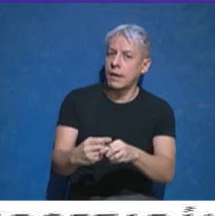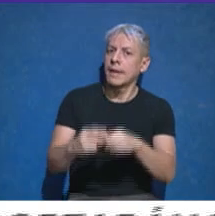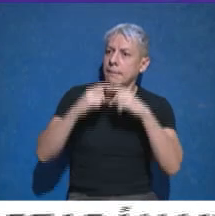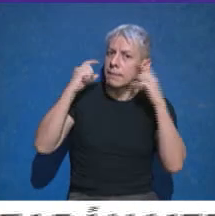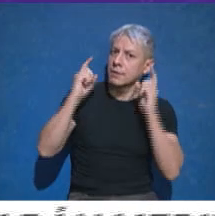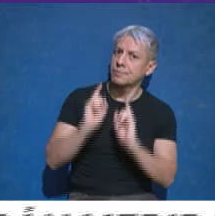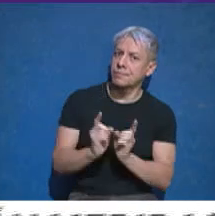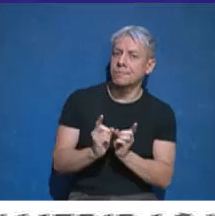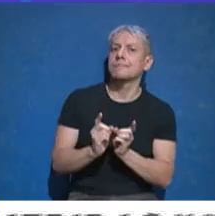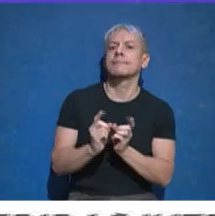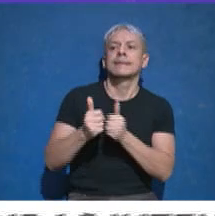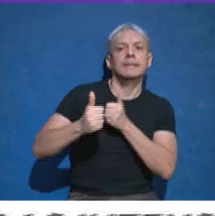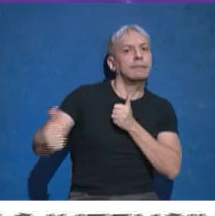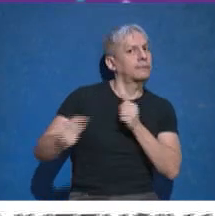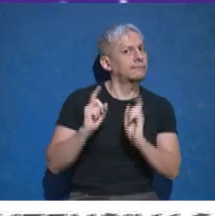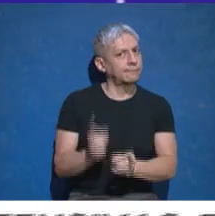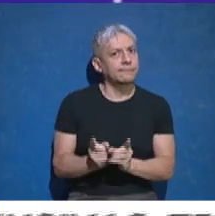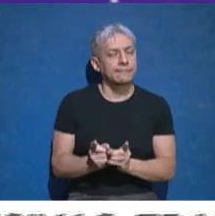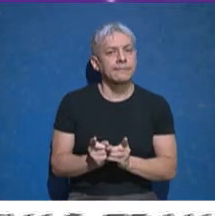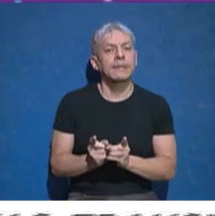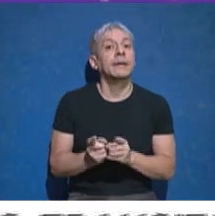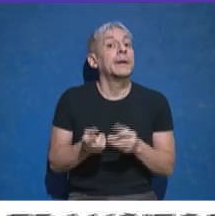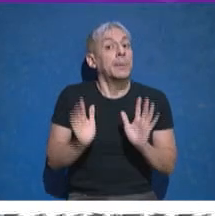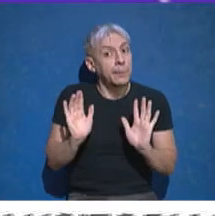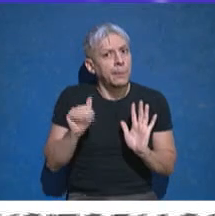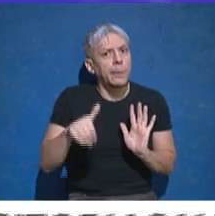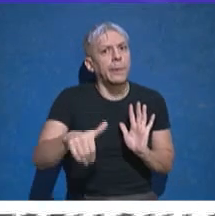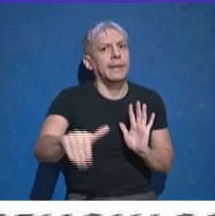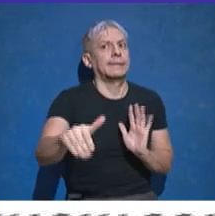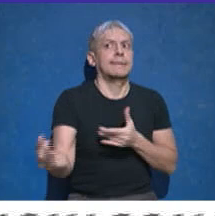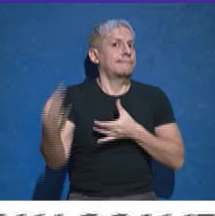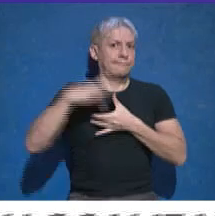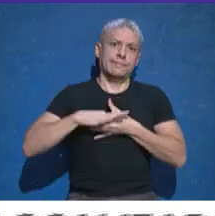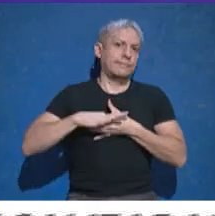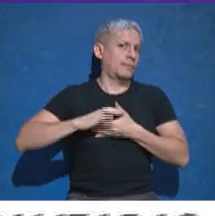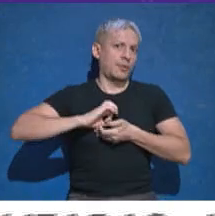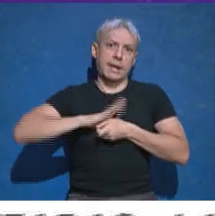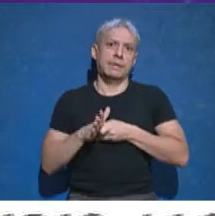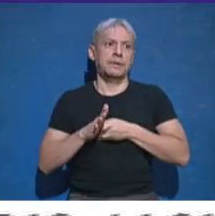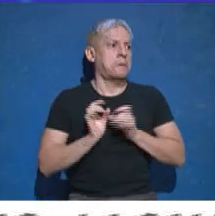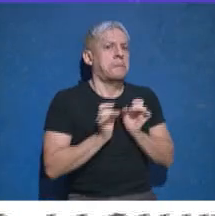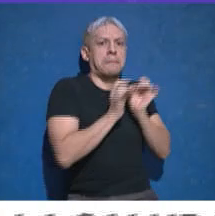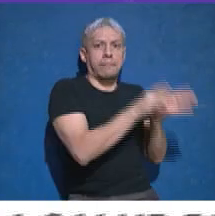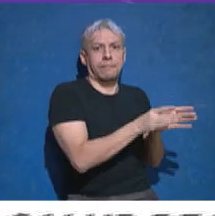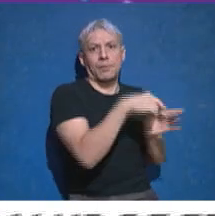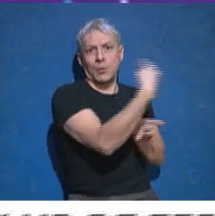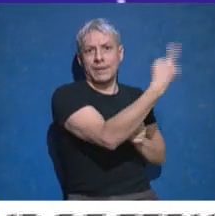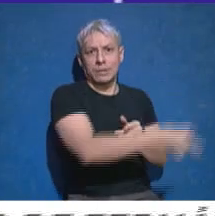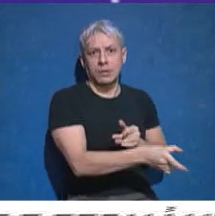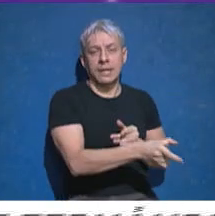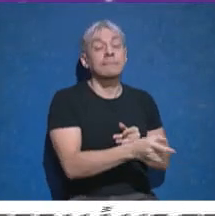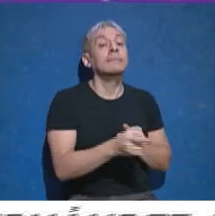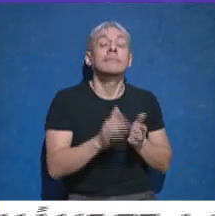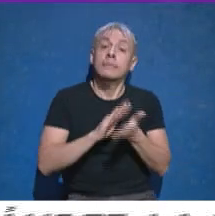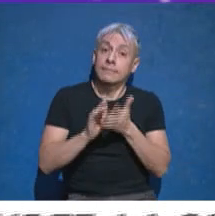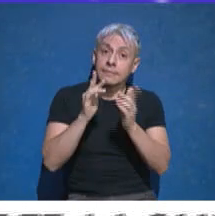barbijo, tienen que seguir con el distanciamiento social, porque pueden contagiarse, pueden transmitir la enfermedad, y repito, el objetivo